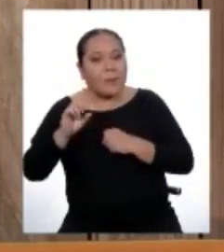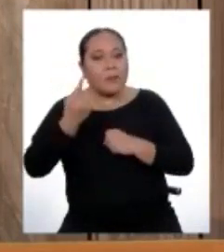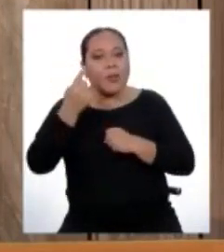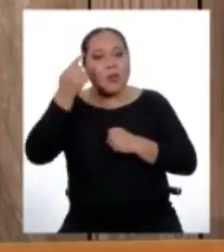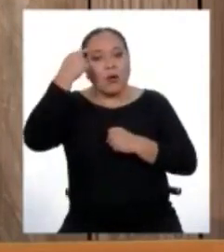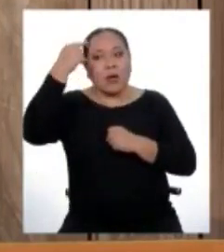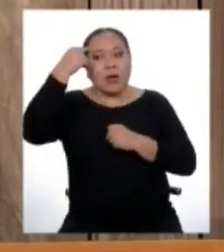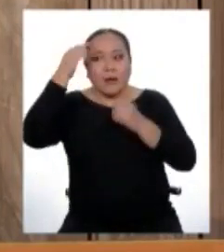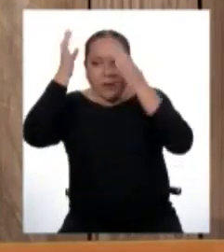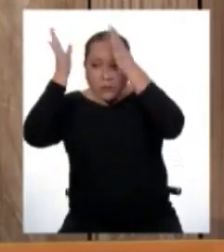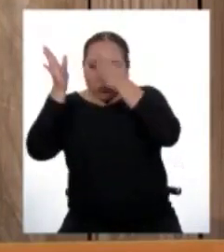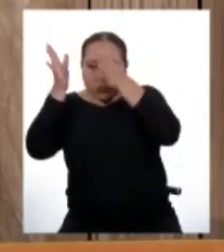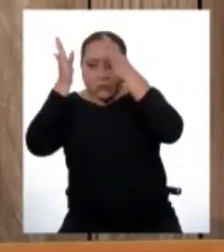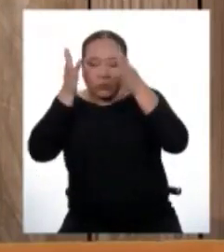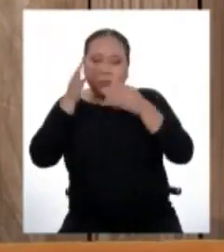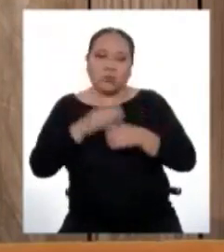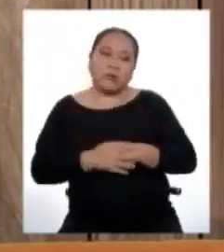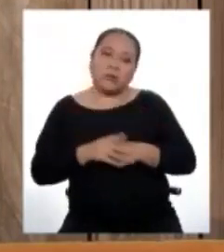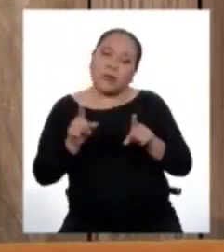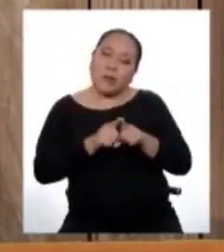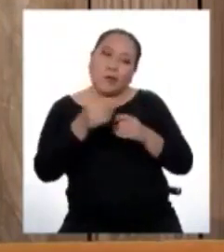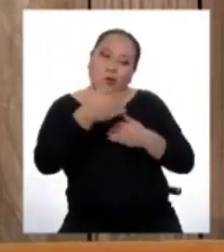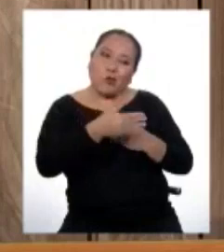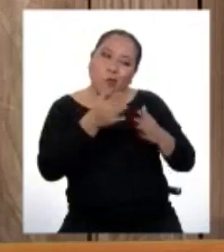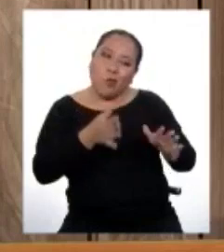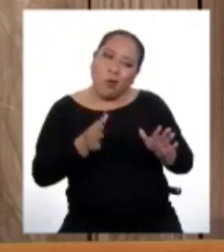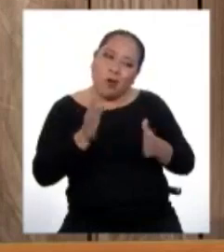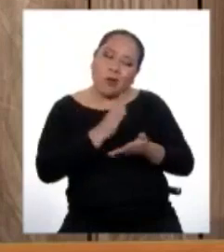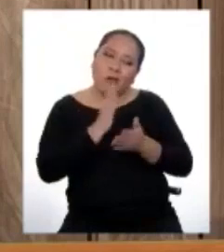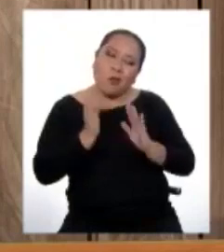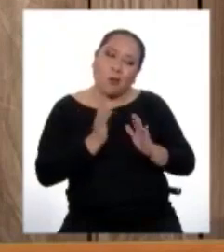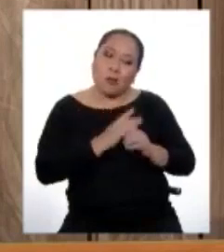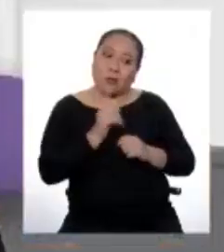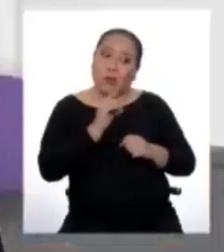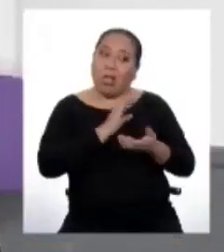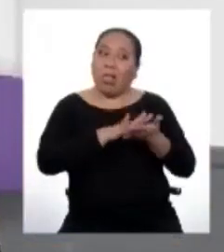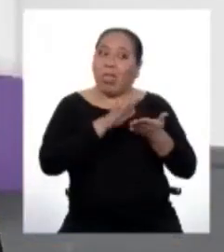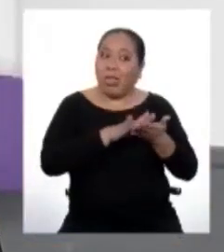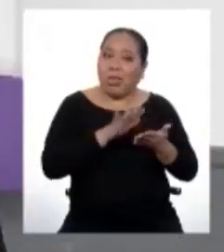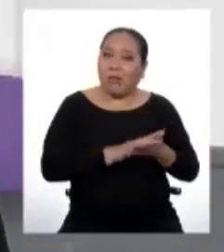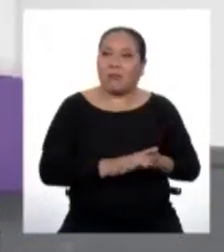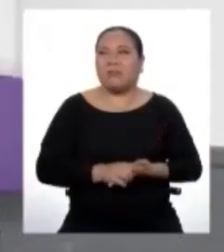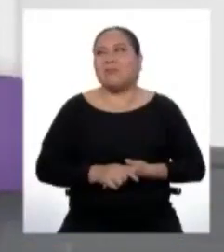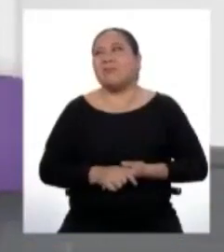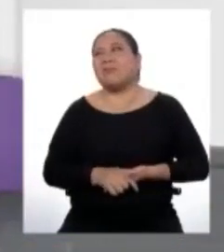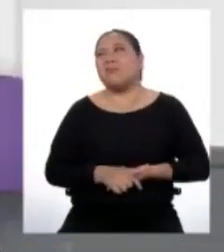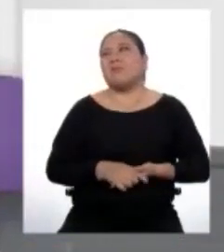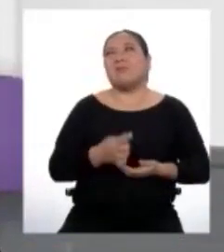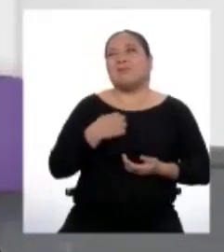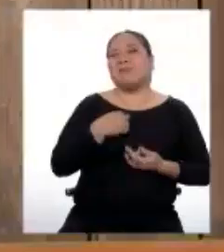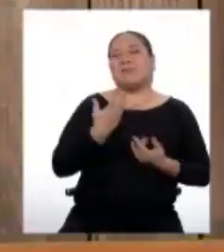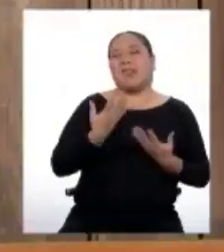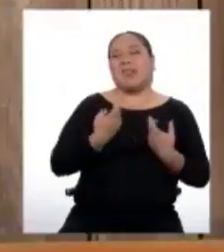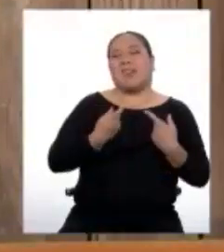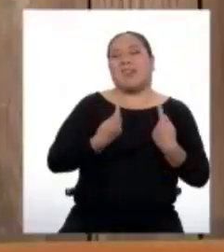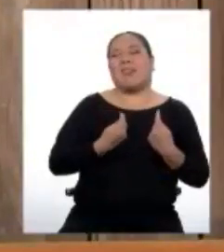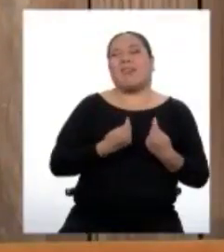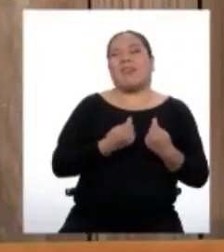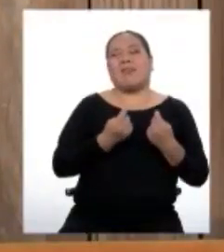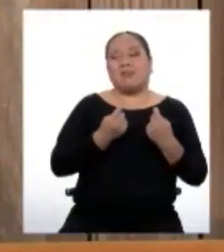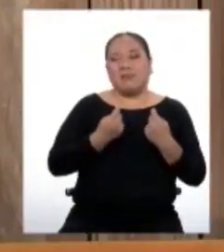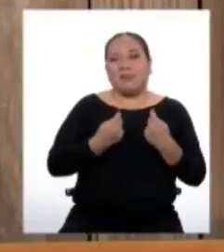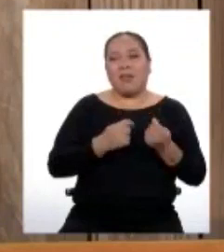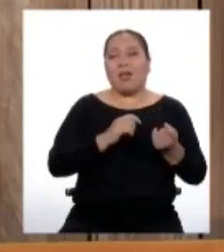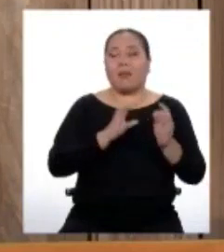ideas. Y tu cuarto también es importante. No busques excusas. Había que intentar, pues. Bueno,